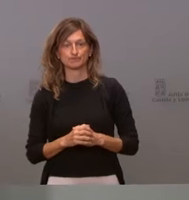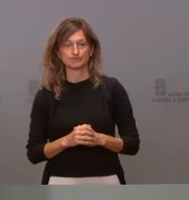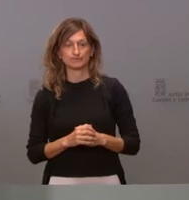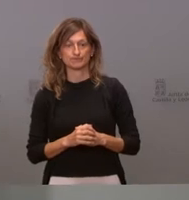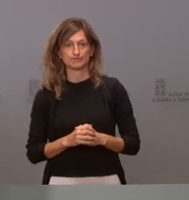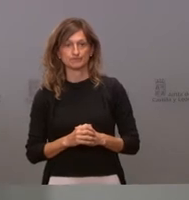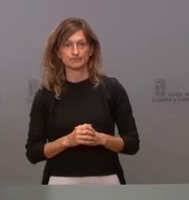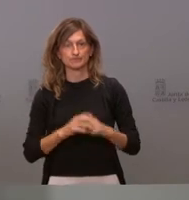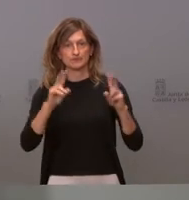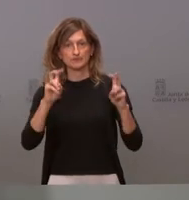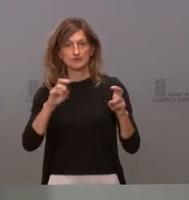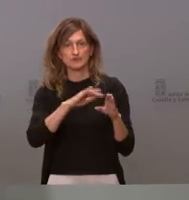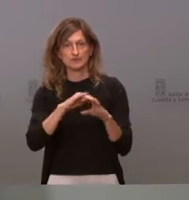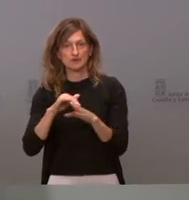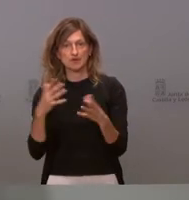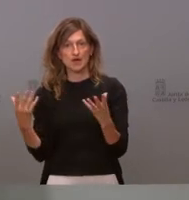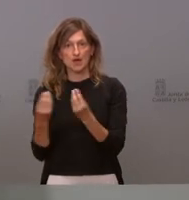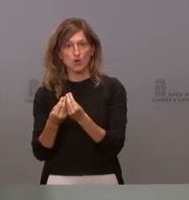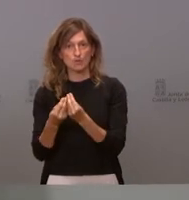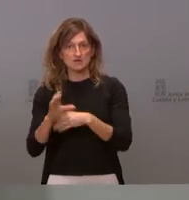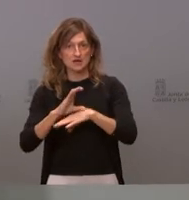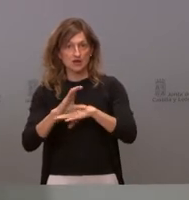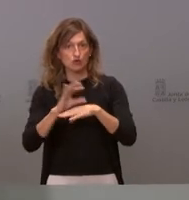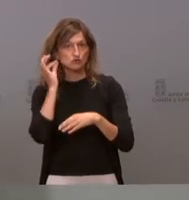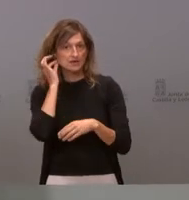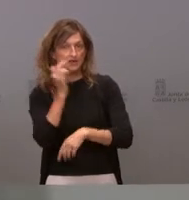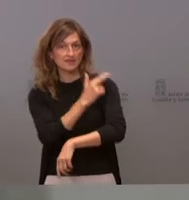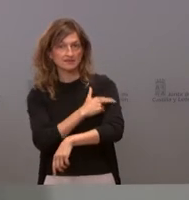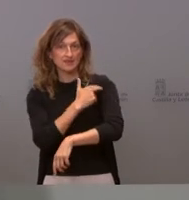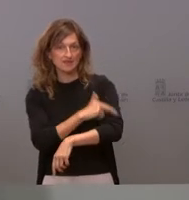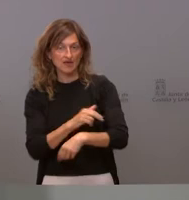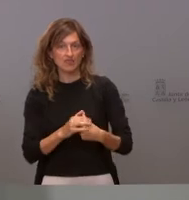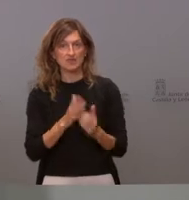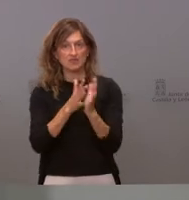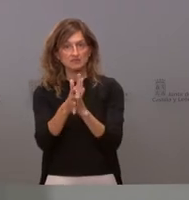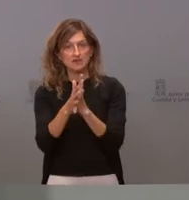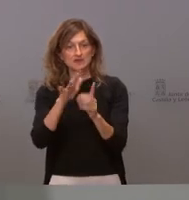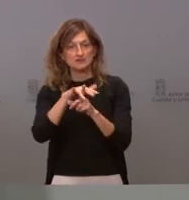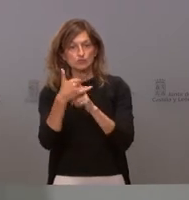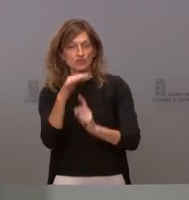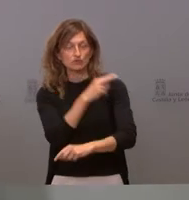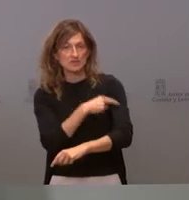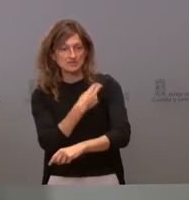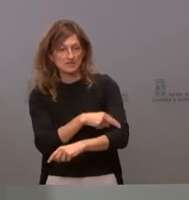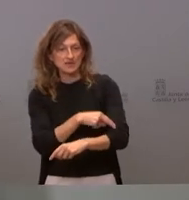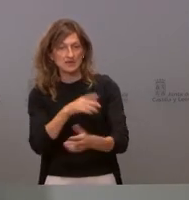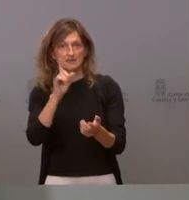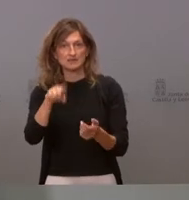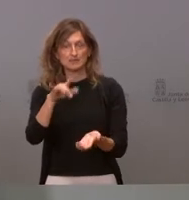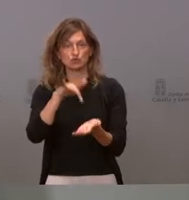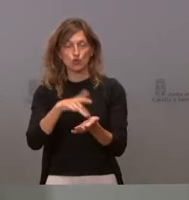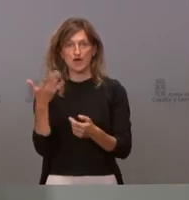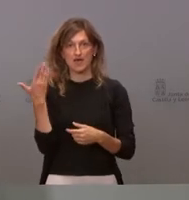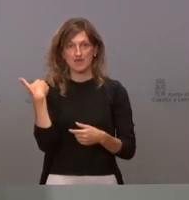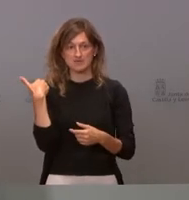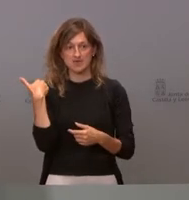Por otra parte, nos acompaña también la consejera de Sanidad para explicar la situación sanitaria y lo ocurrido ayer en